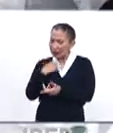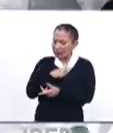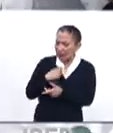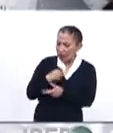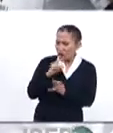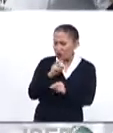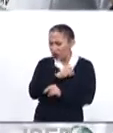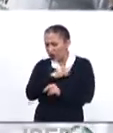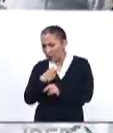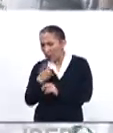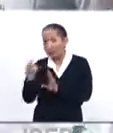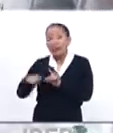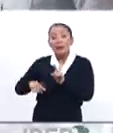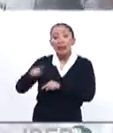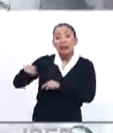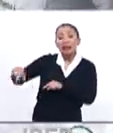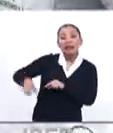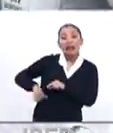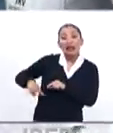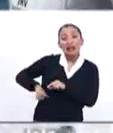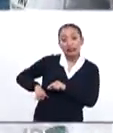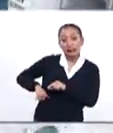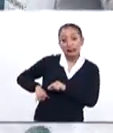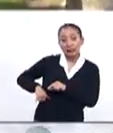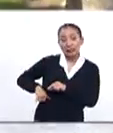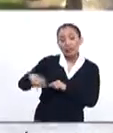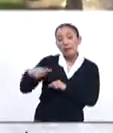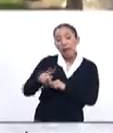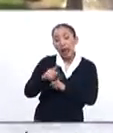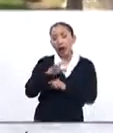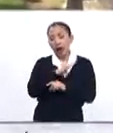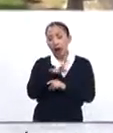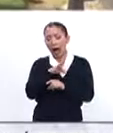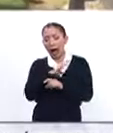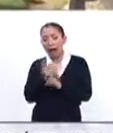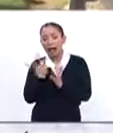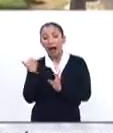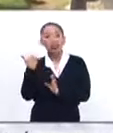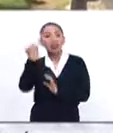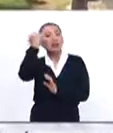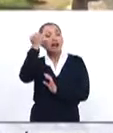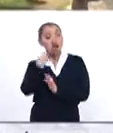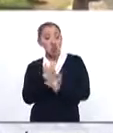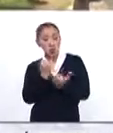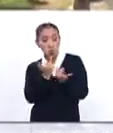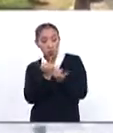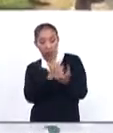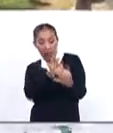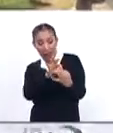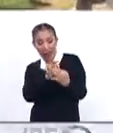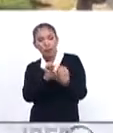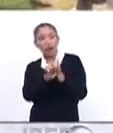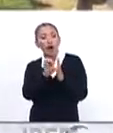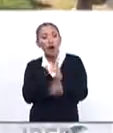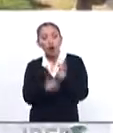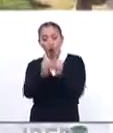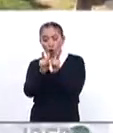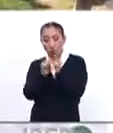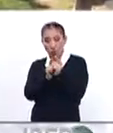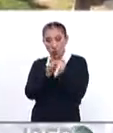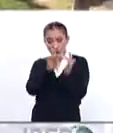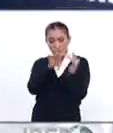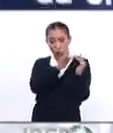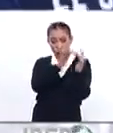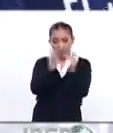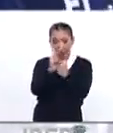coyuntura y al interés político del momento. Sin embargo, se antepone la ideología. Es decir, los bloques de